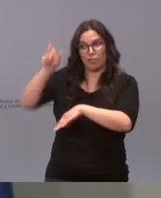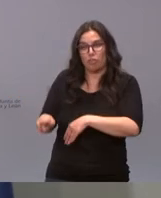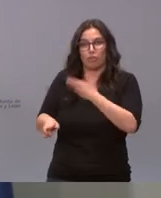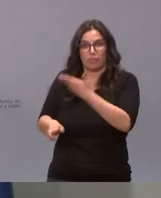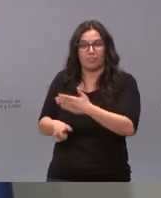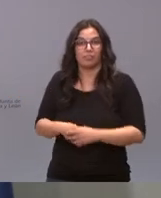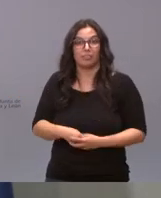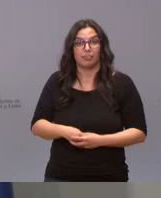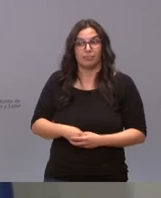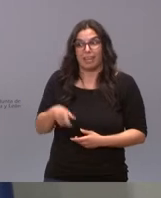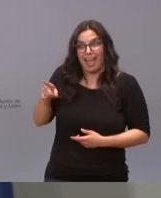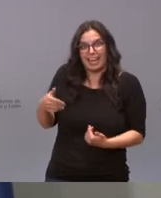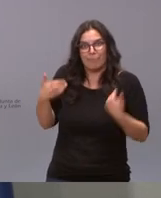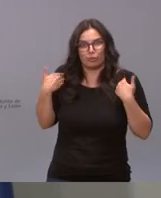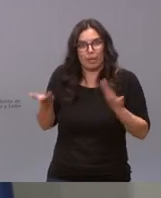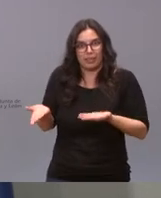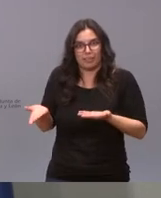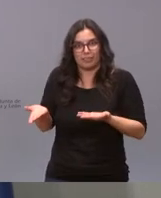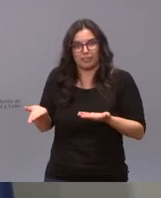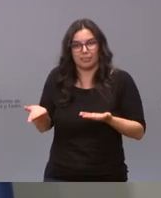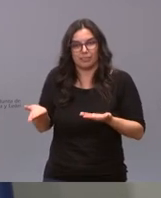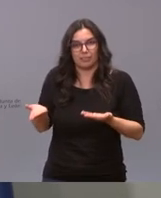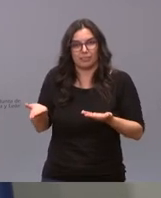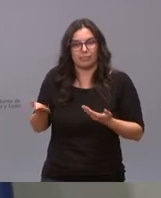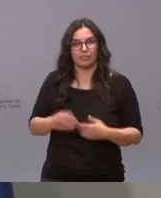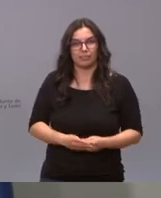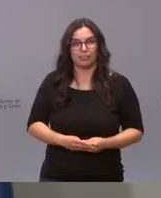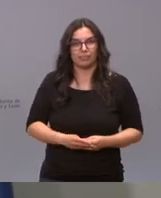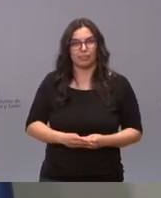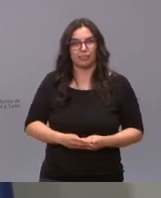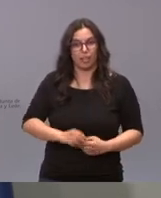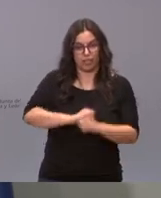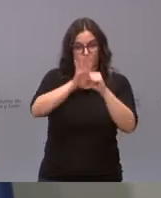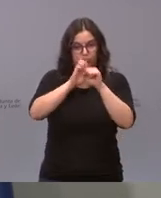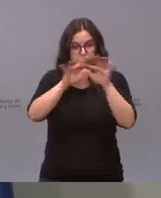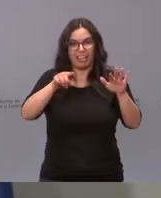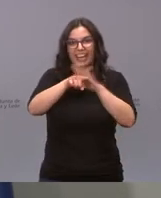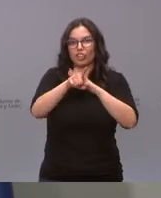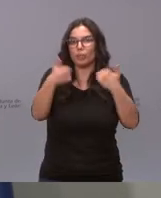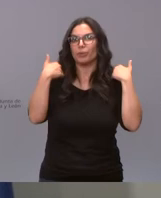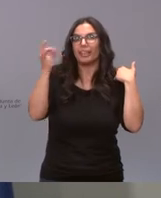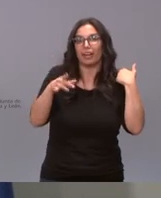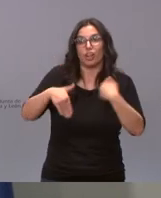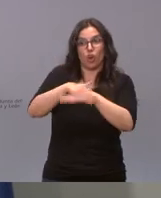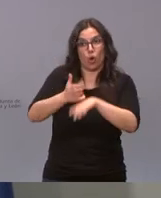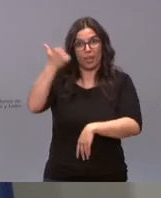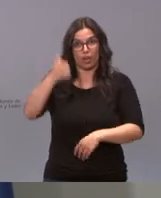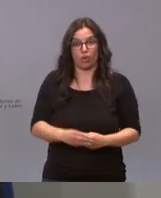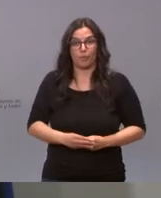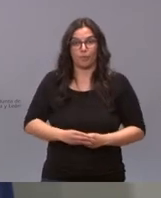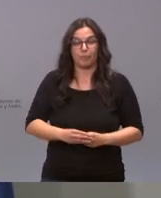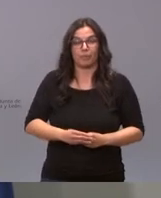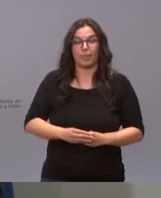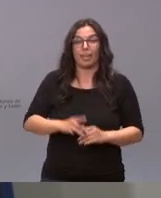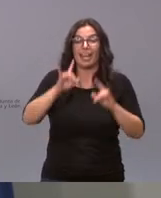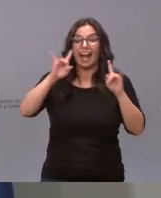es él es su responsabilidad ¿quién tiene que gestionar la pandemia? el gobierno ¿quién decreta el estado de alarma?